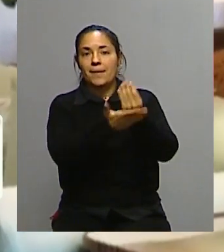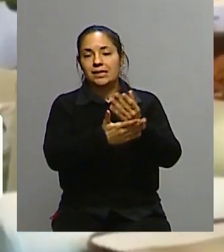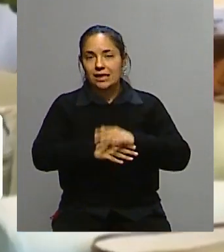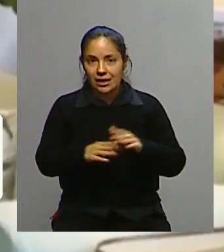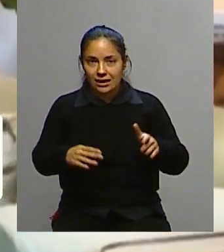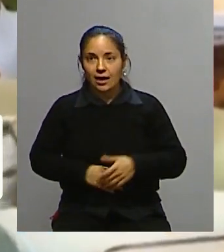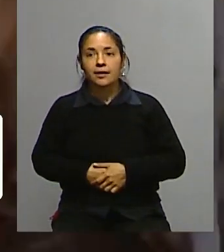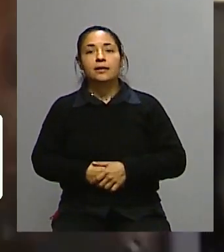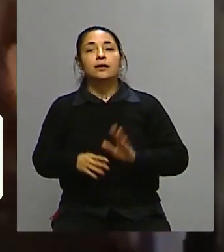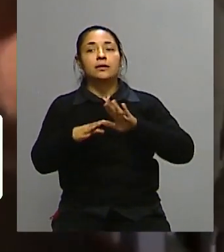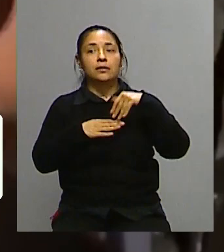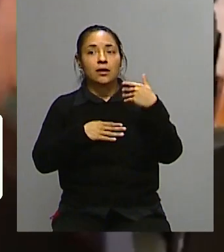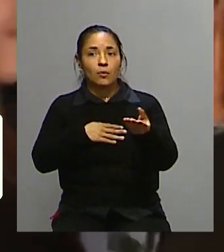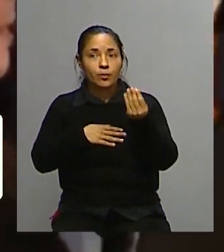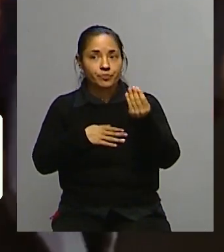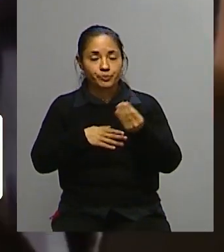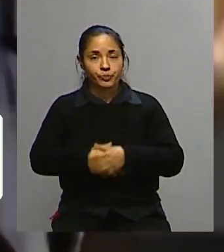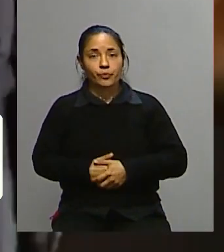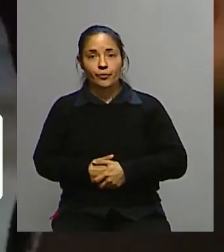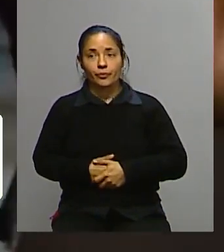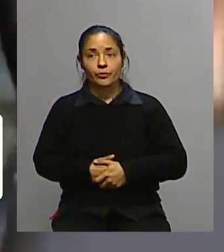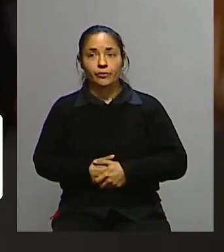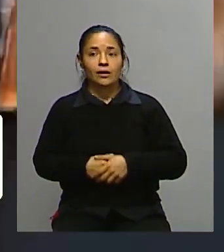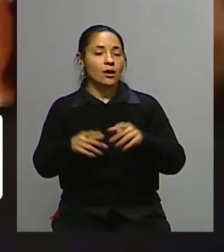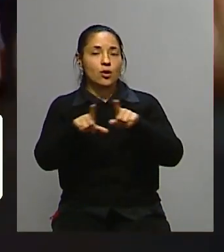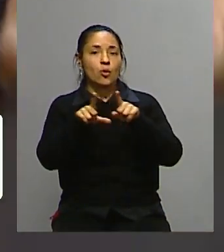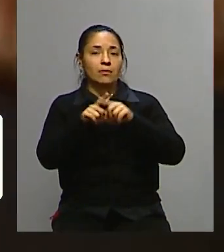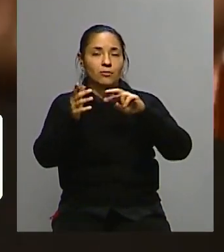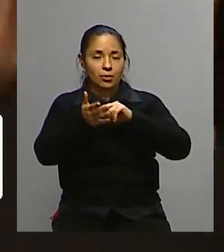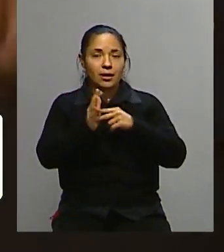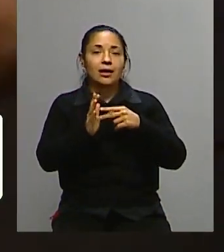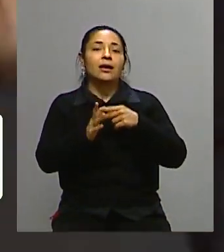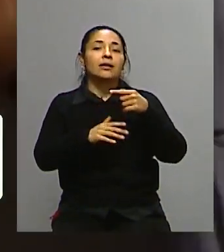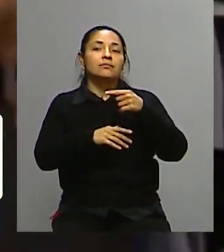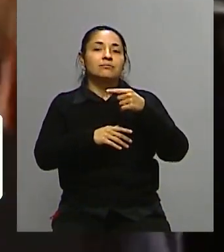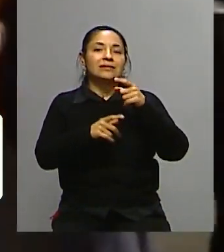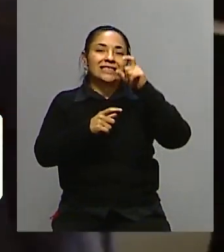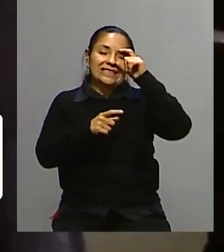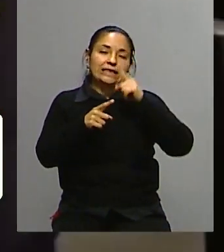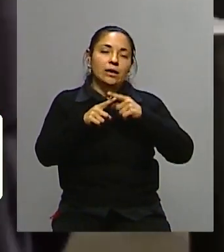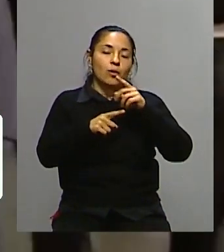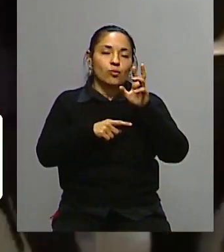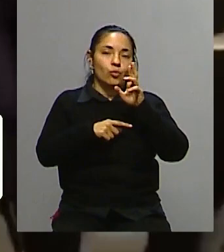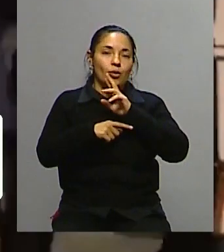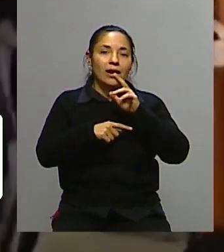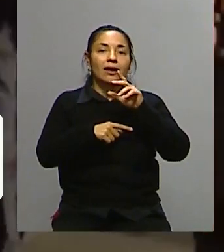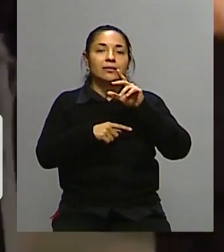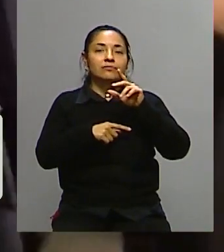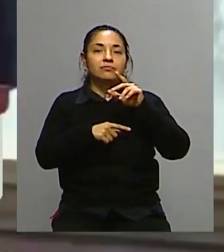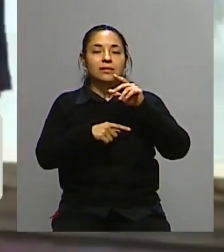supuesto, tuvo todo lo que ya hablamos con Lady Di, y las separaciones, los divorcios,